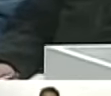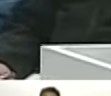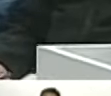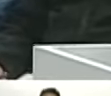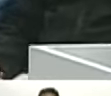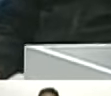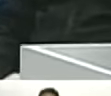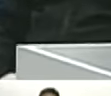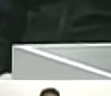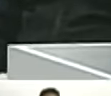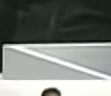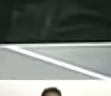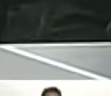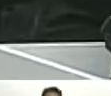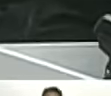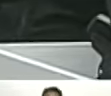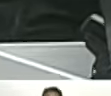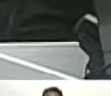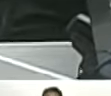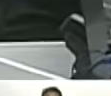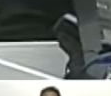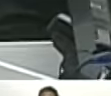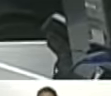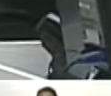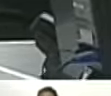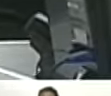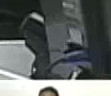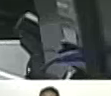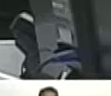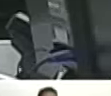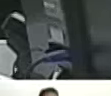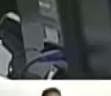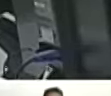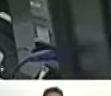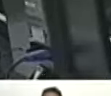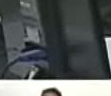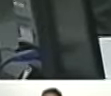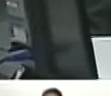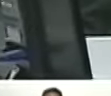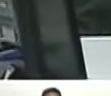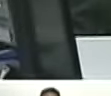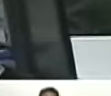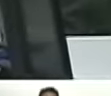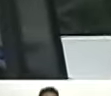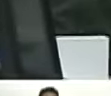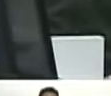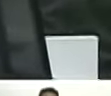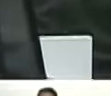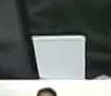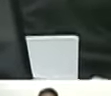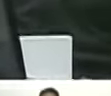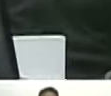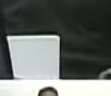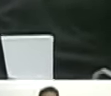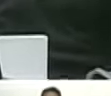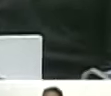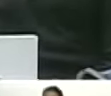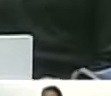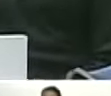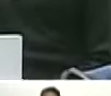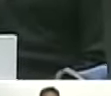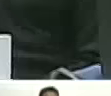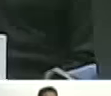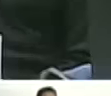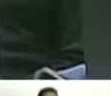uno, el imperialismo norteamericano, enemigo histórico de las